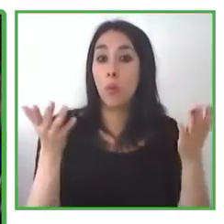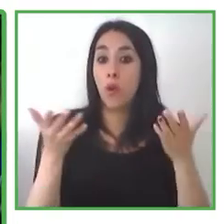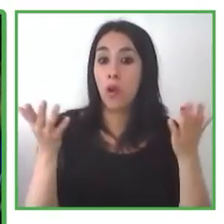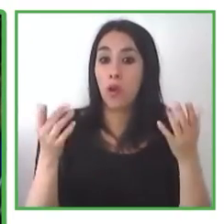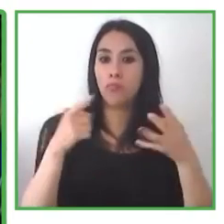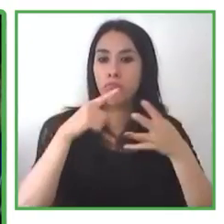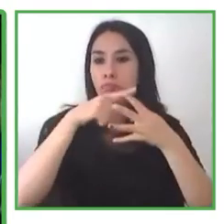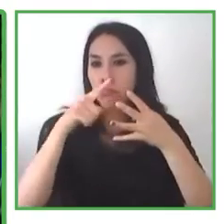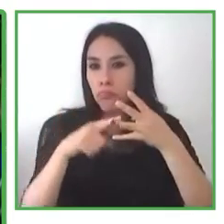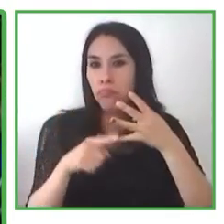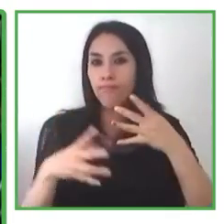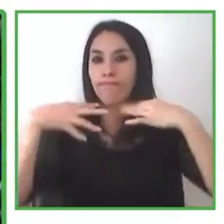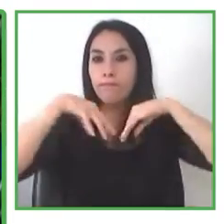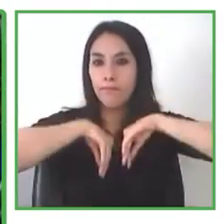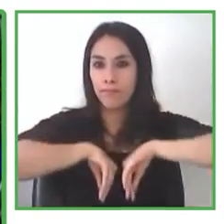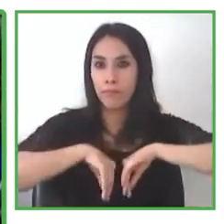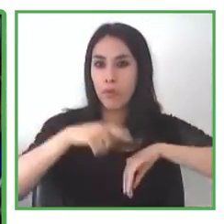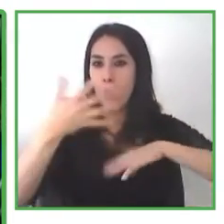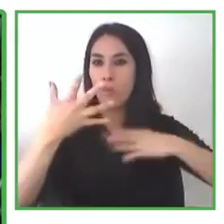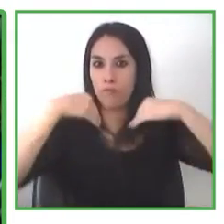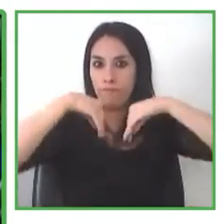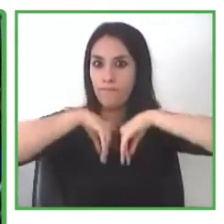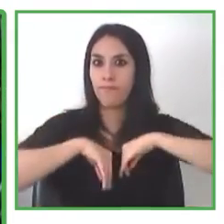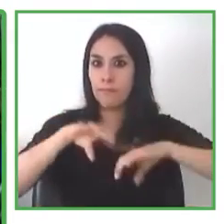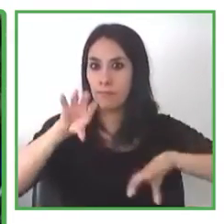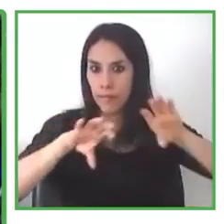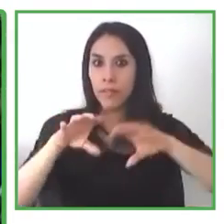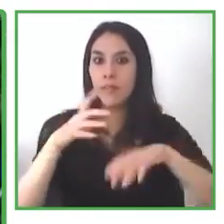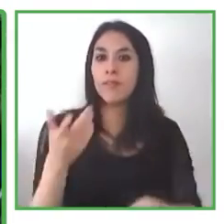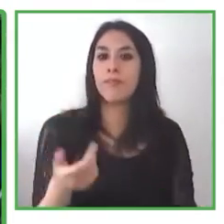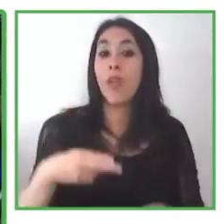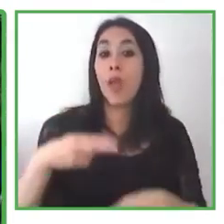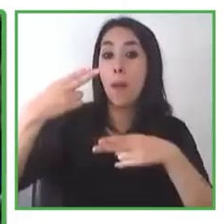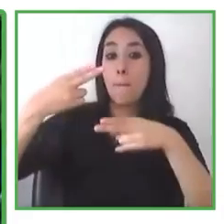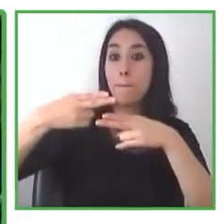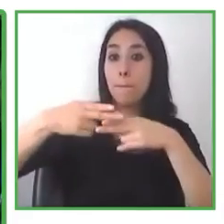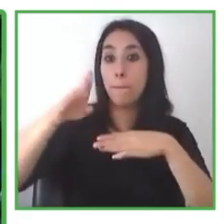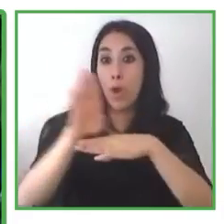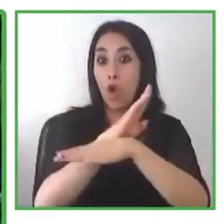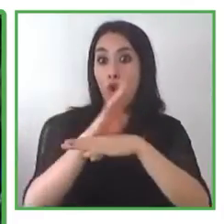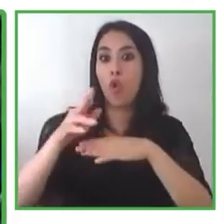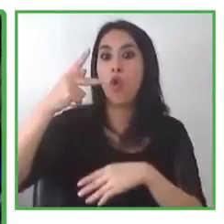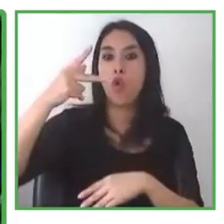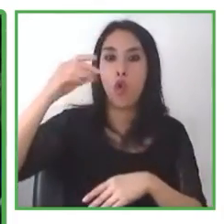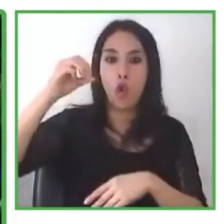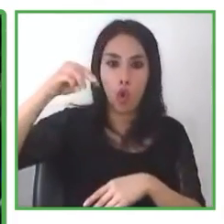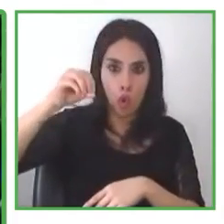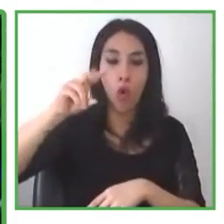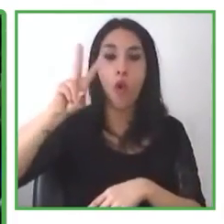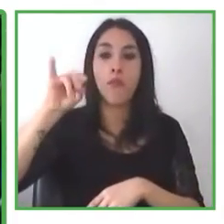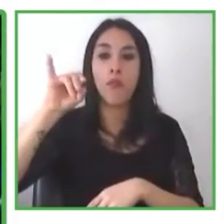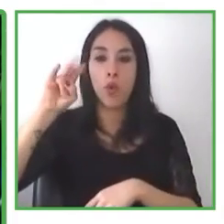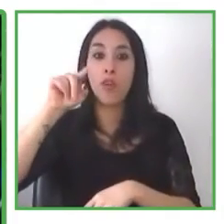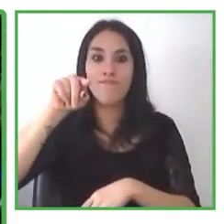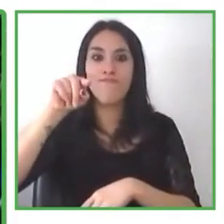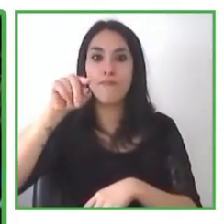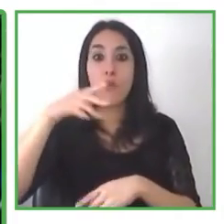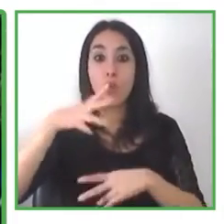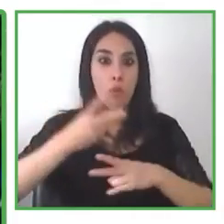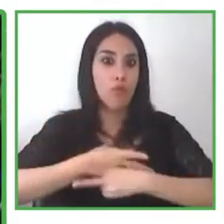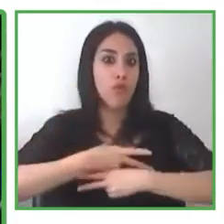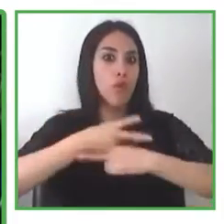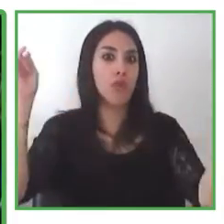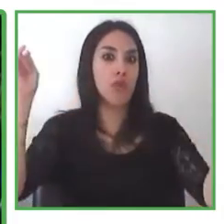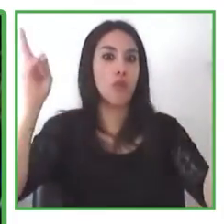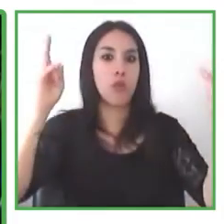equilibrar esta microbiota interna. Así nace la empresa como Vivo, apuntando al